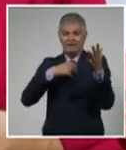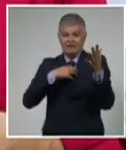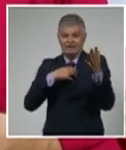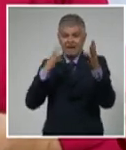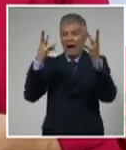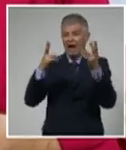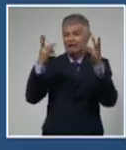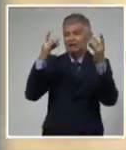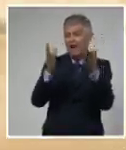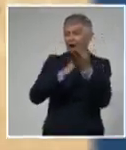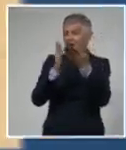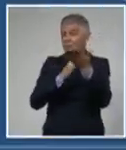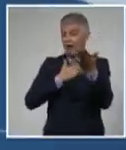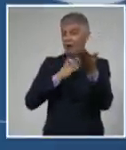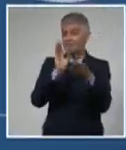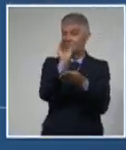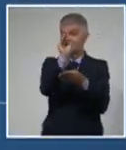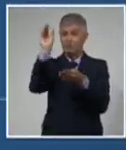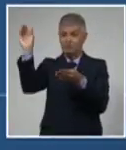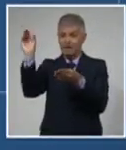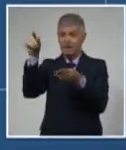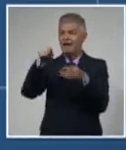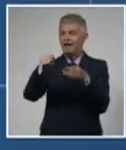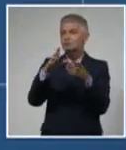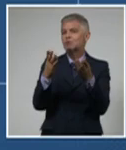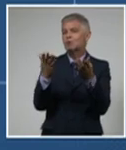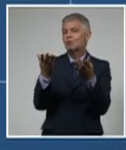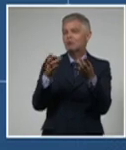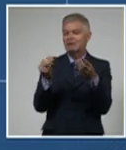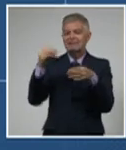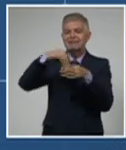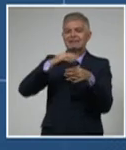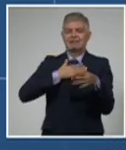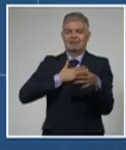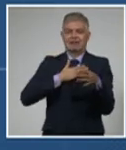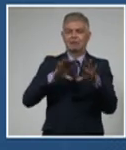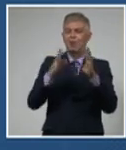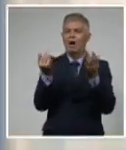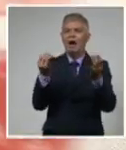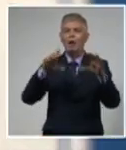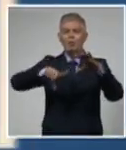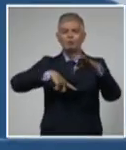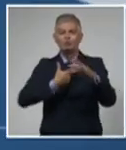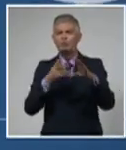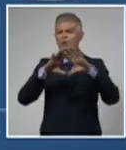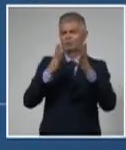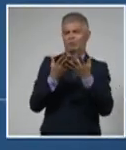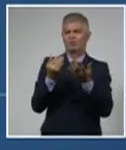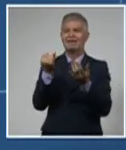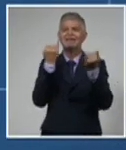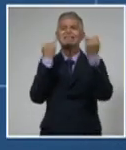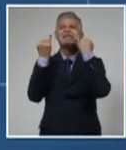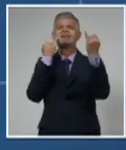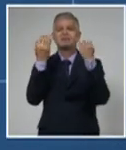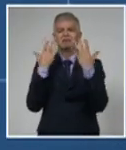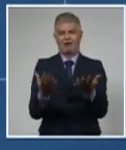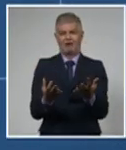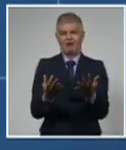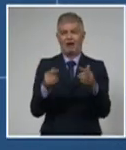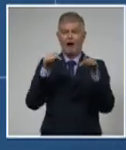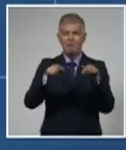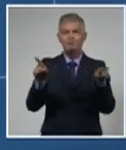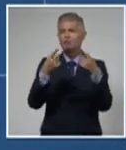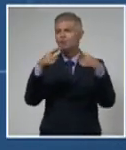que es la cultura todo la identidad todo ahí están en efecto música